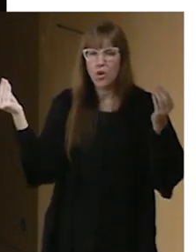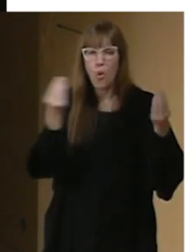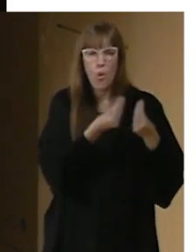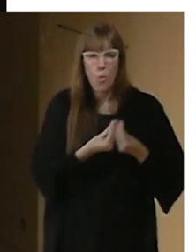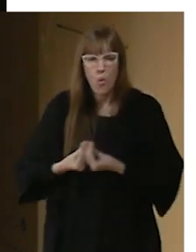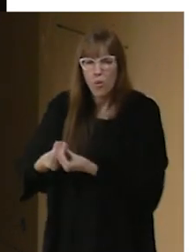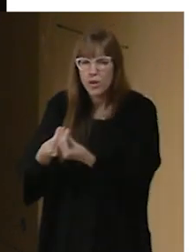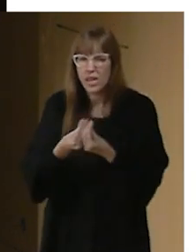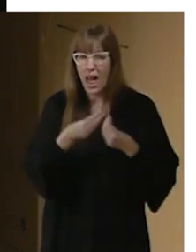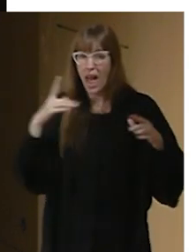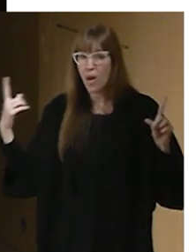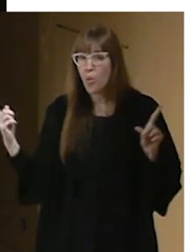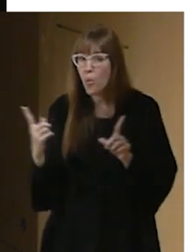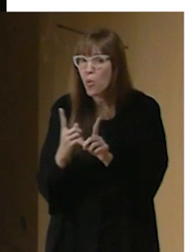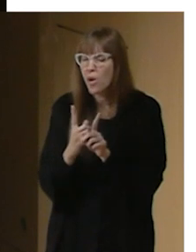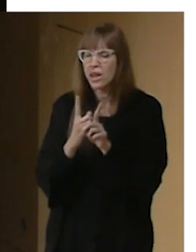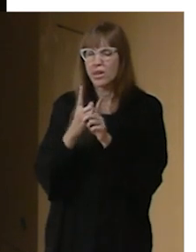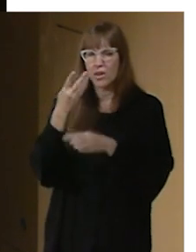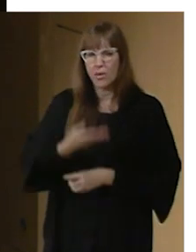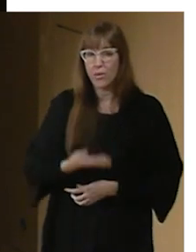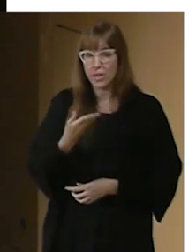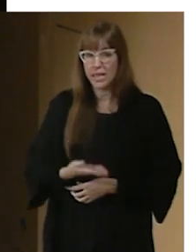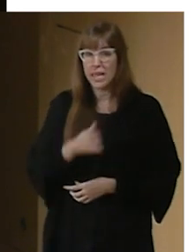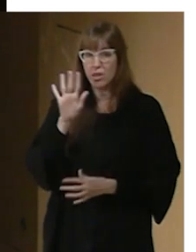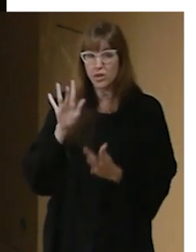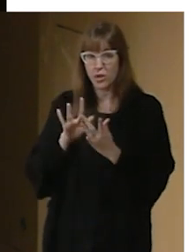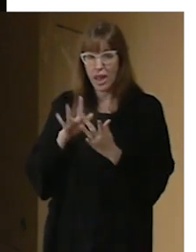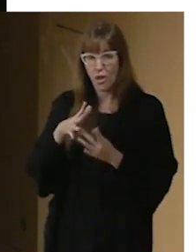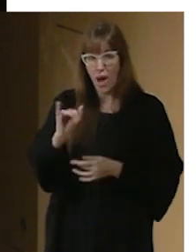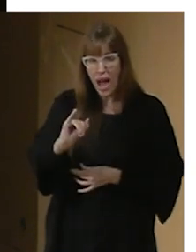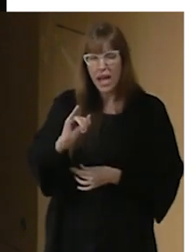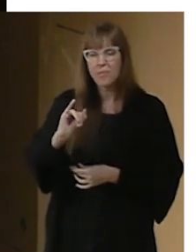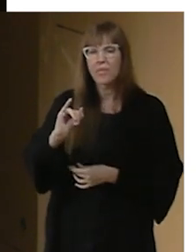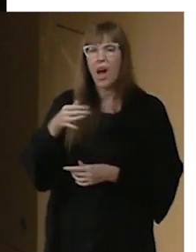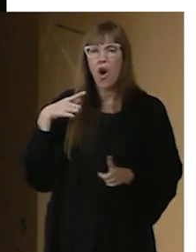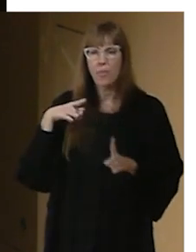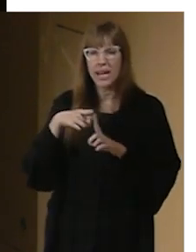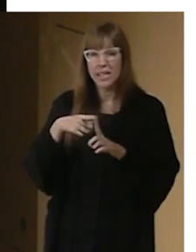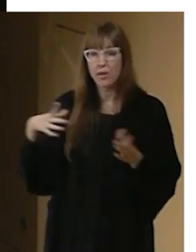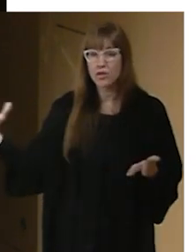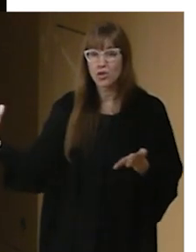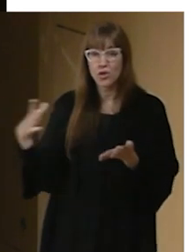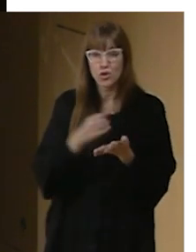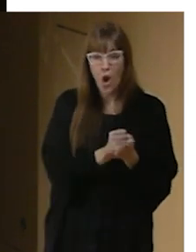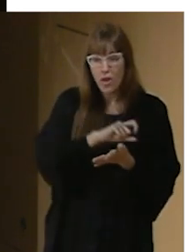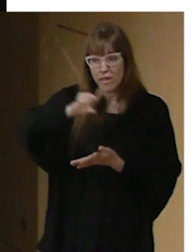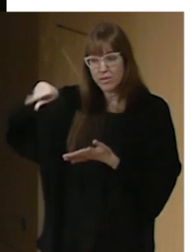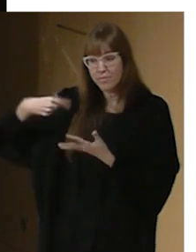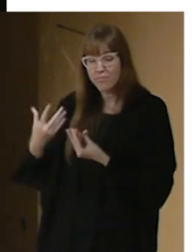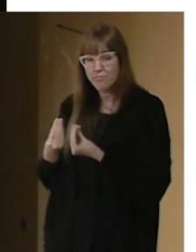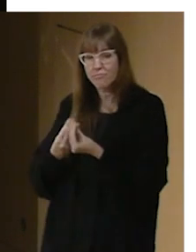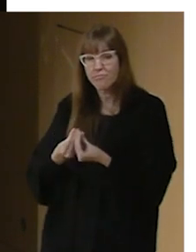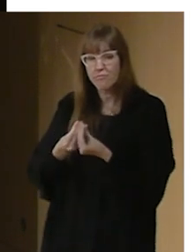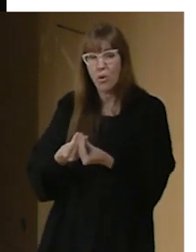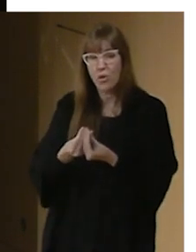contacto que estaremos encantados de intentar buscar todos aquellos caminos que puedan llegar a unos objetivos que creo que todas las personas